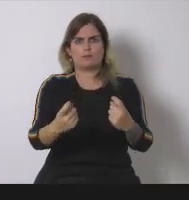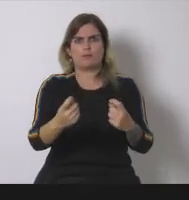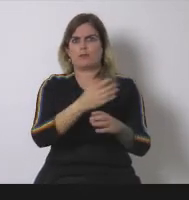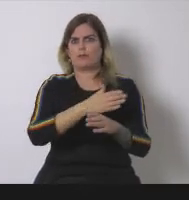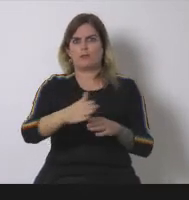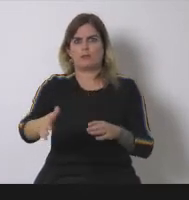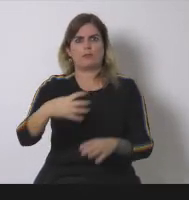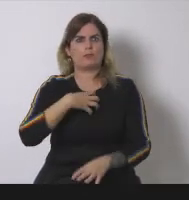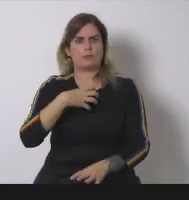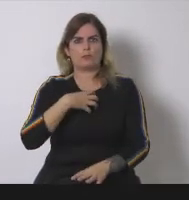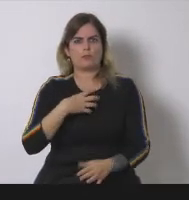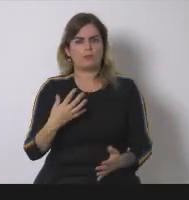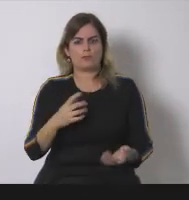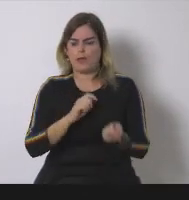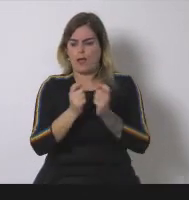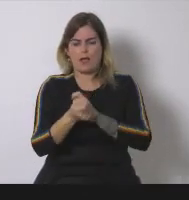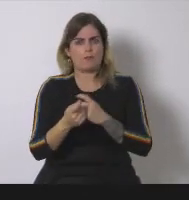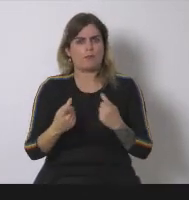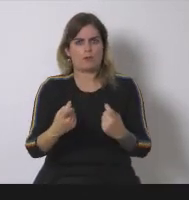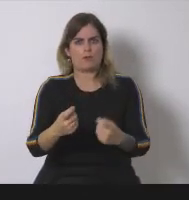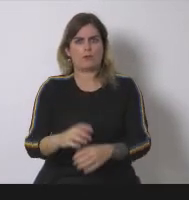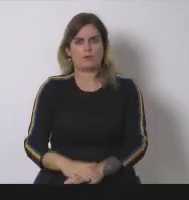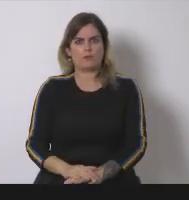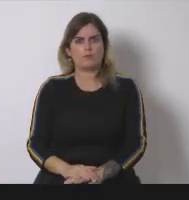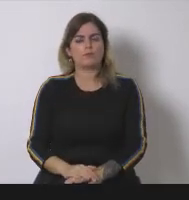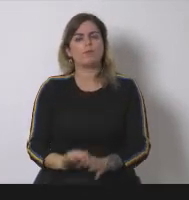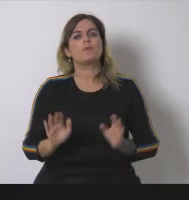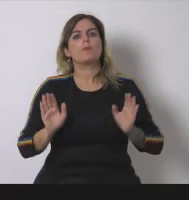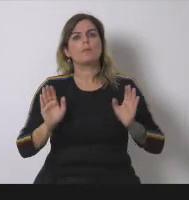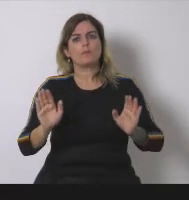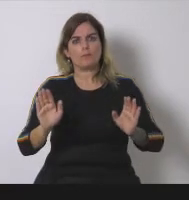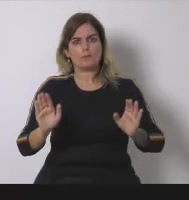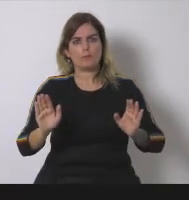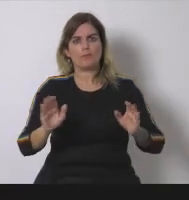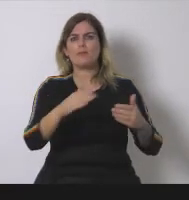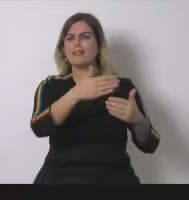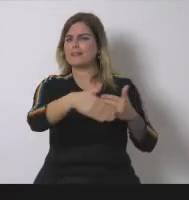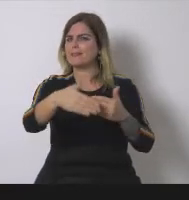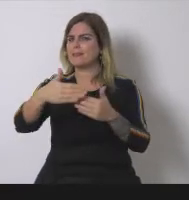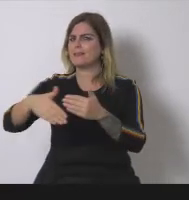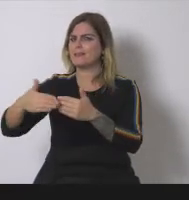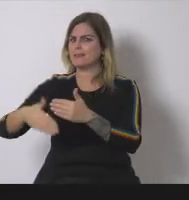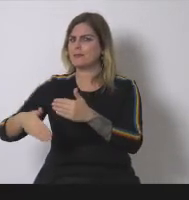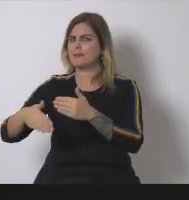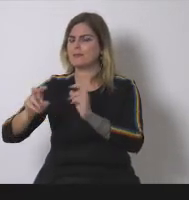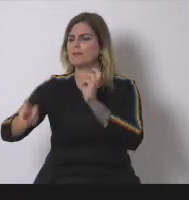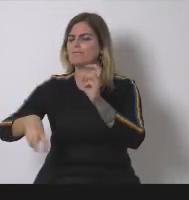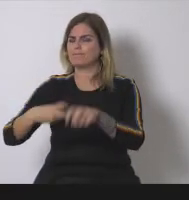debemos hacer el cambio inevitable sabiendo los límites físicos de las renovables